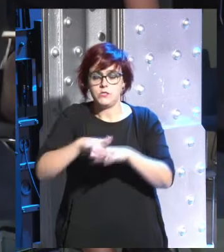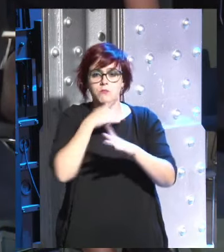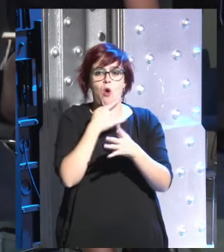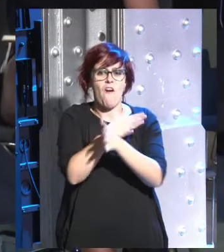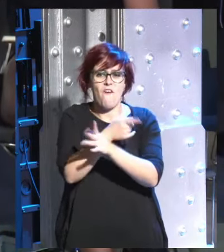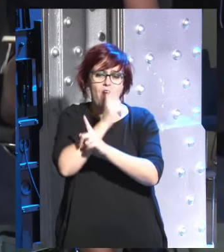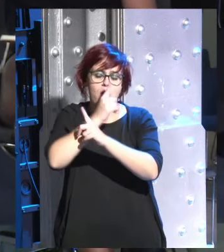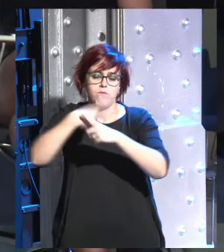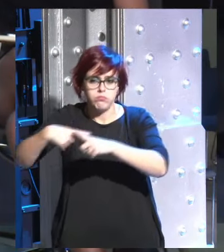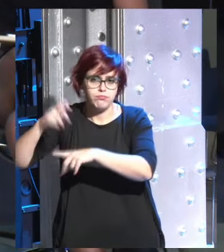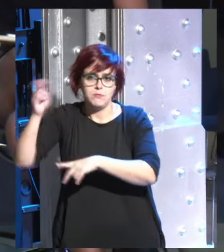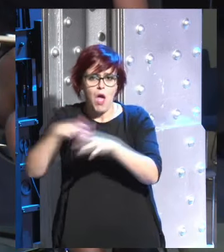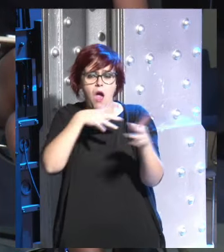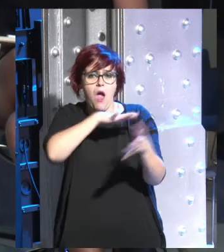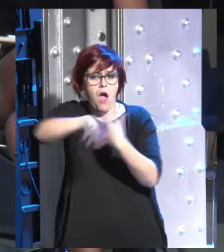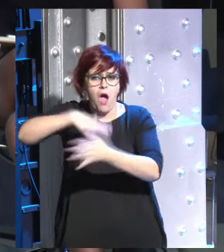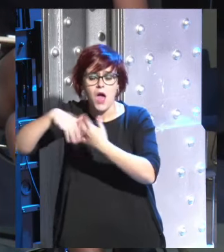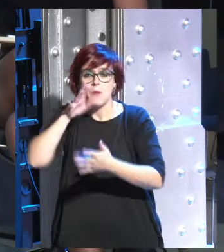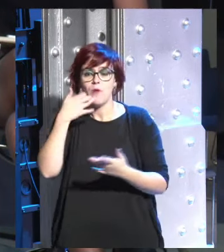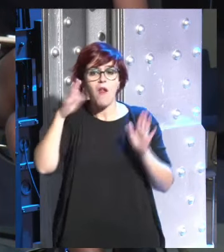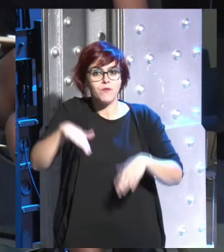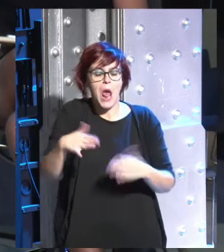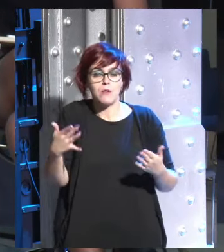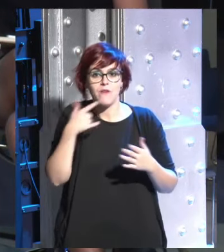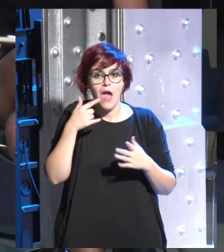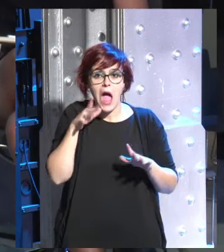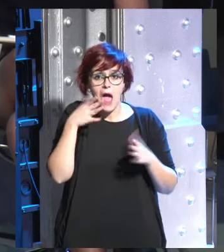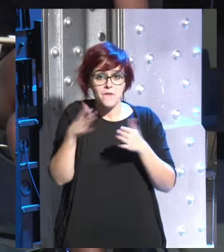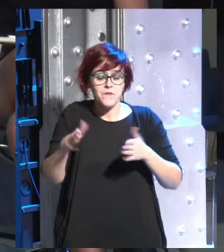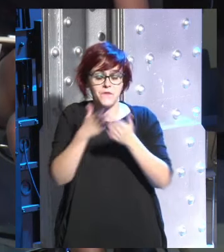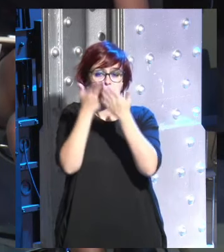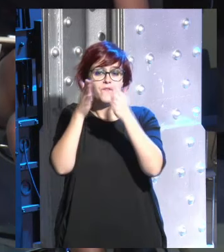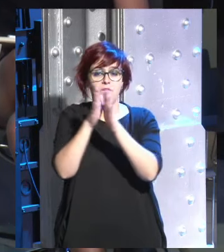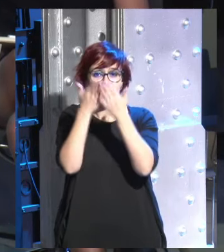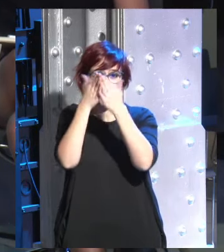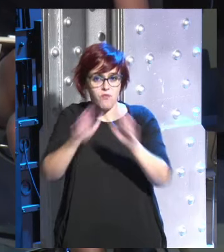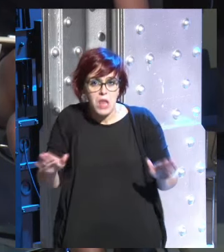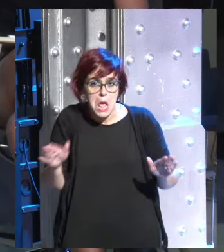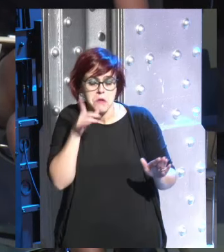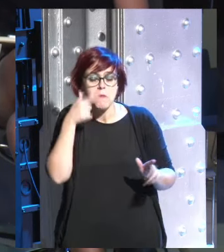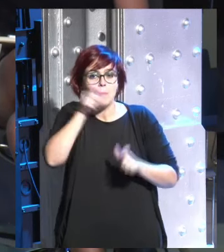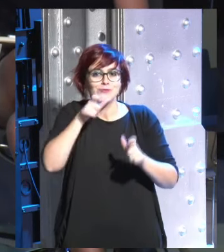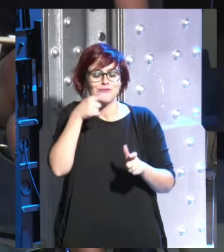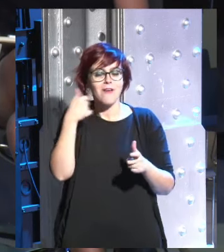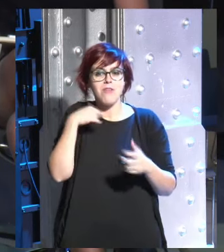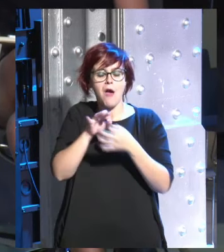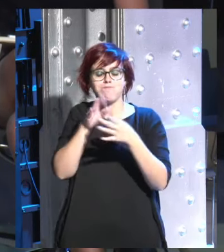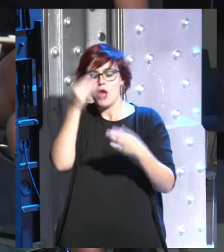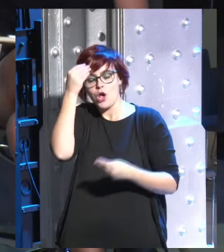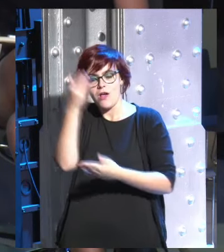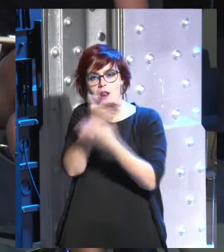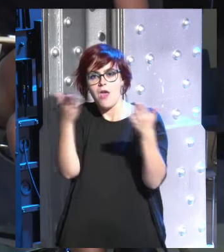sin embargo se ha visto que la gente ha dejado de creer en la Biblia y sin embargo no ha habido anarquía